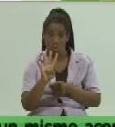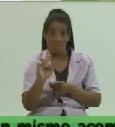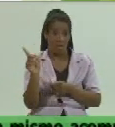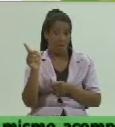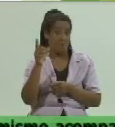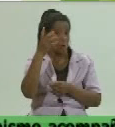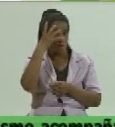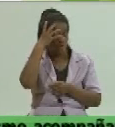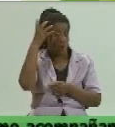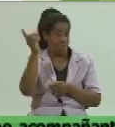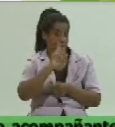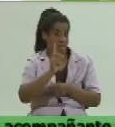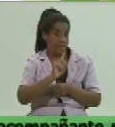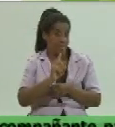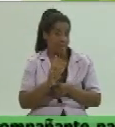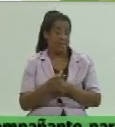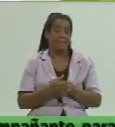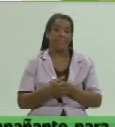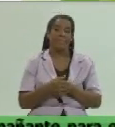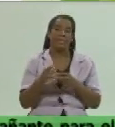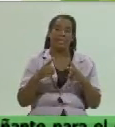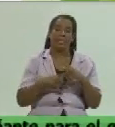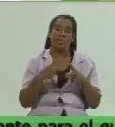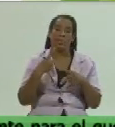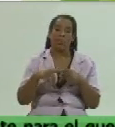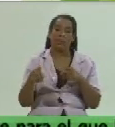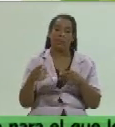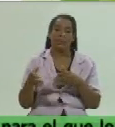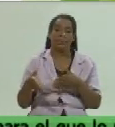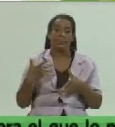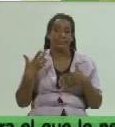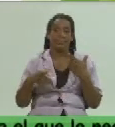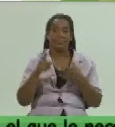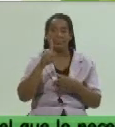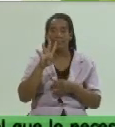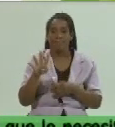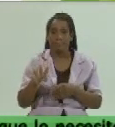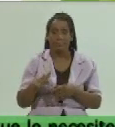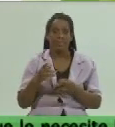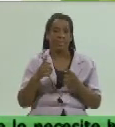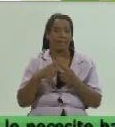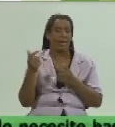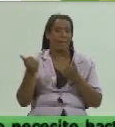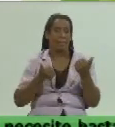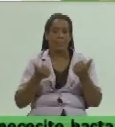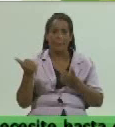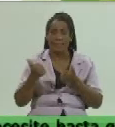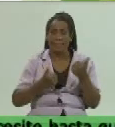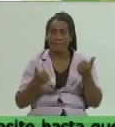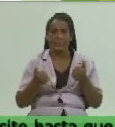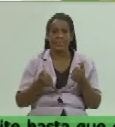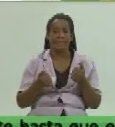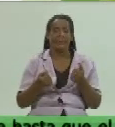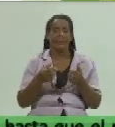y en otras actividades 14 también se ha aplicado en transporte en tiendas recabadoras de divisas en industriales en farmacias pero las